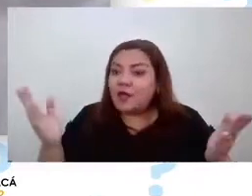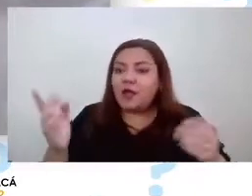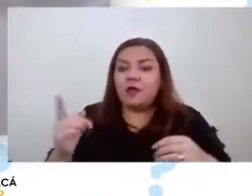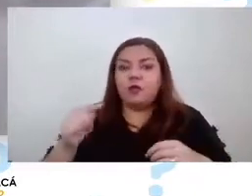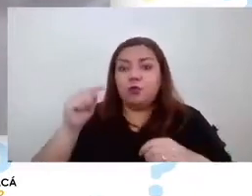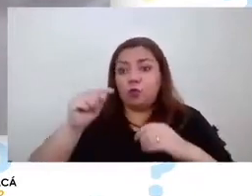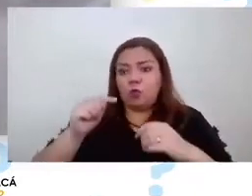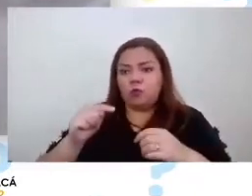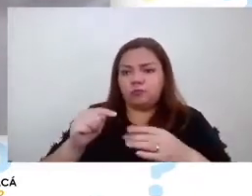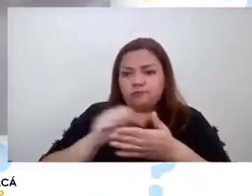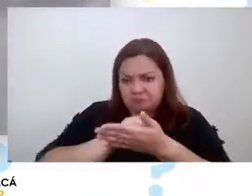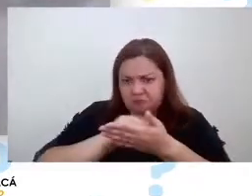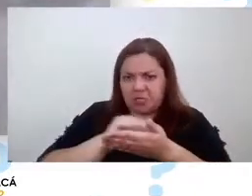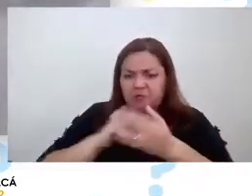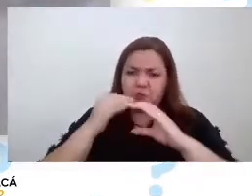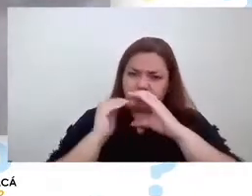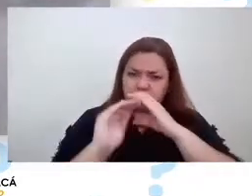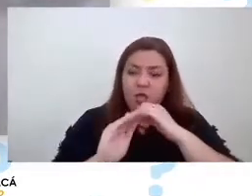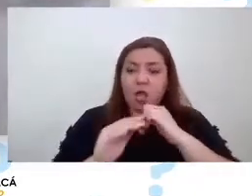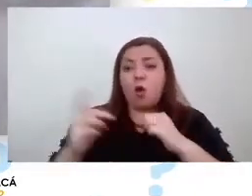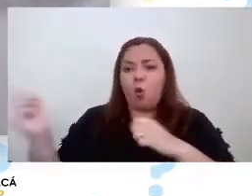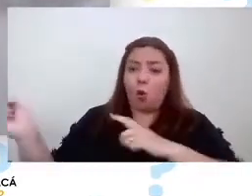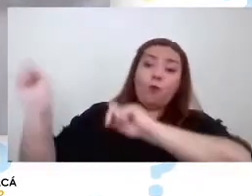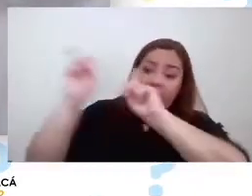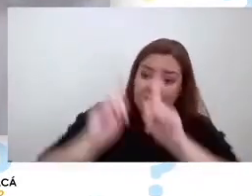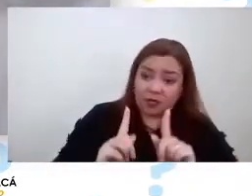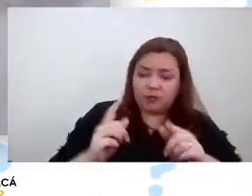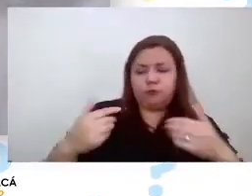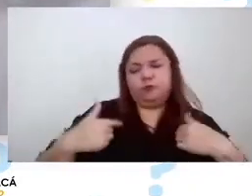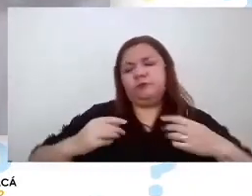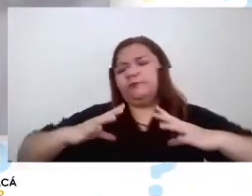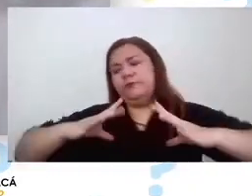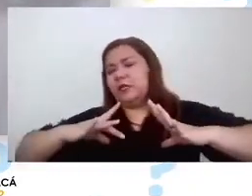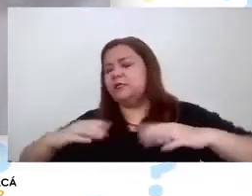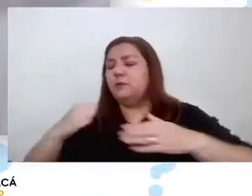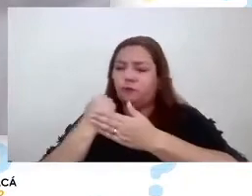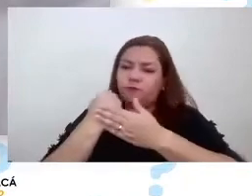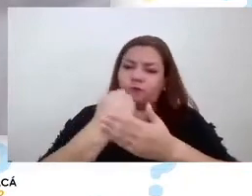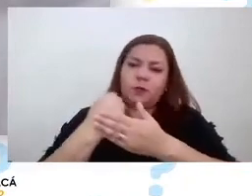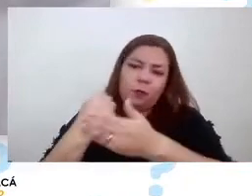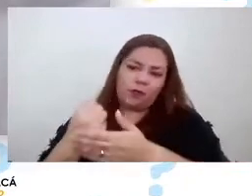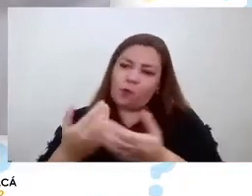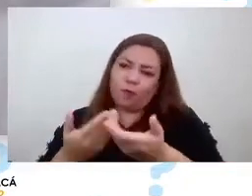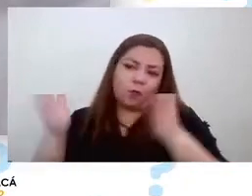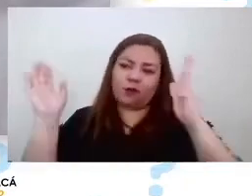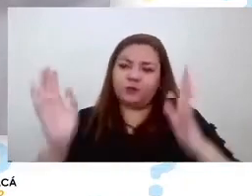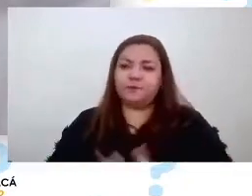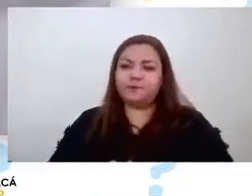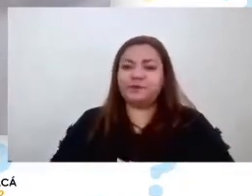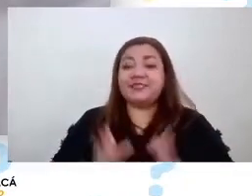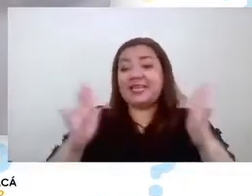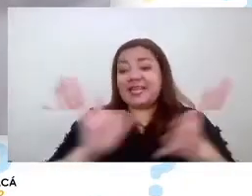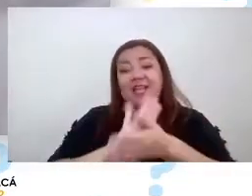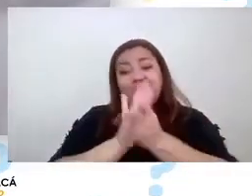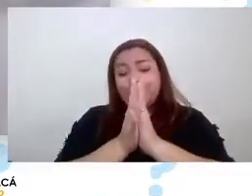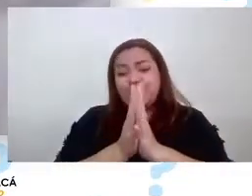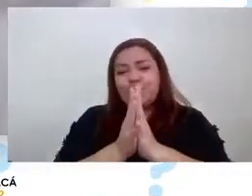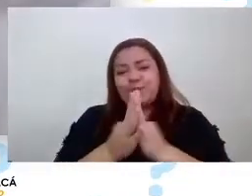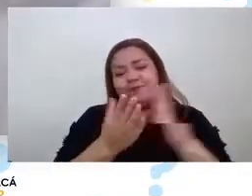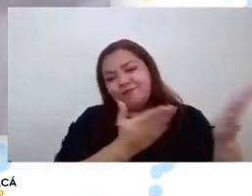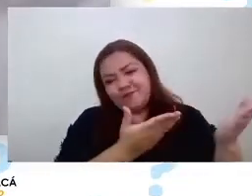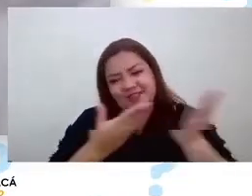visitar y felices nosotros acá de poder ayudar de lo que podamos así que están todos muy invitados